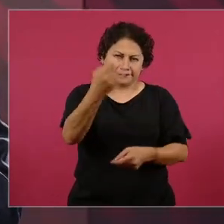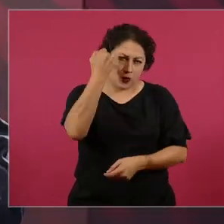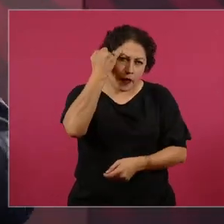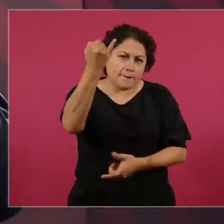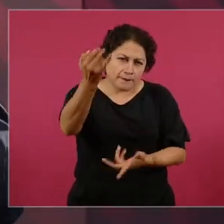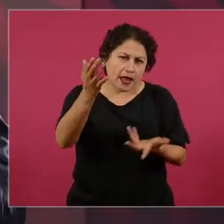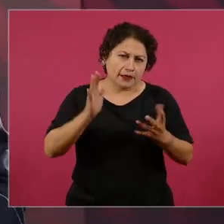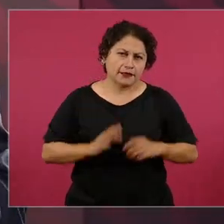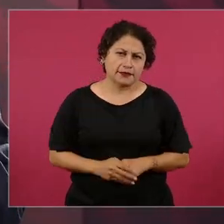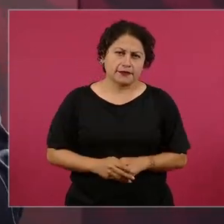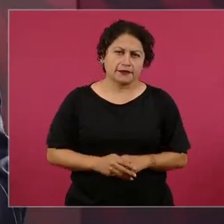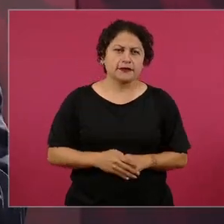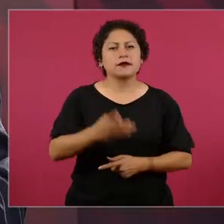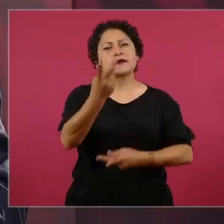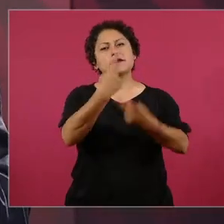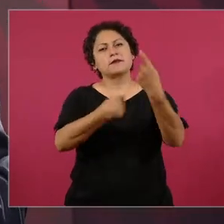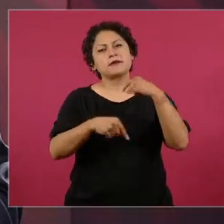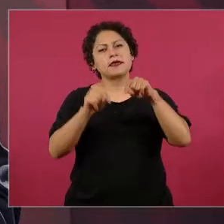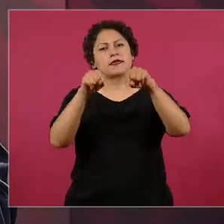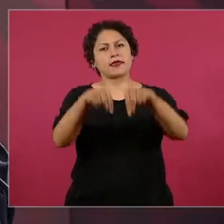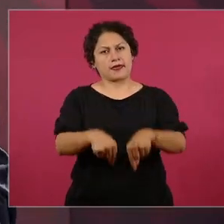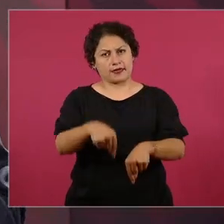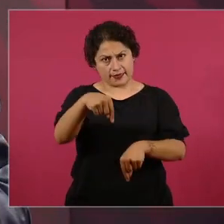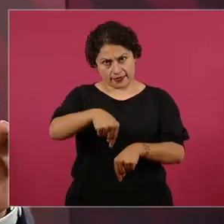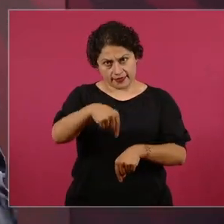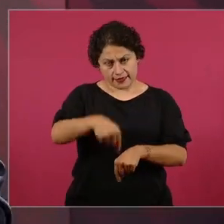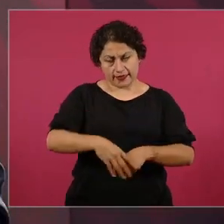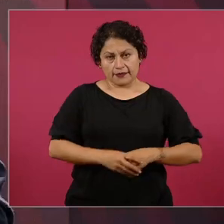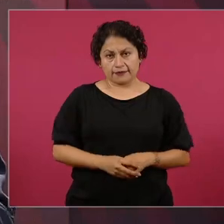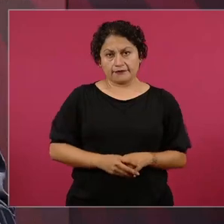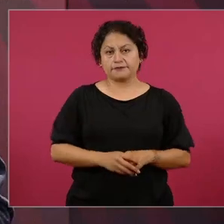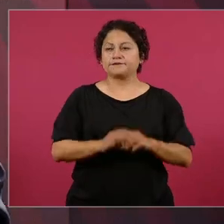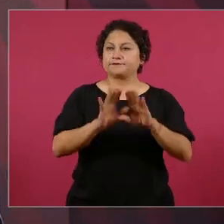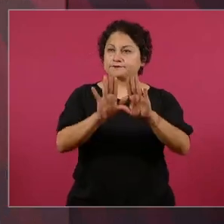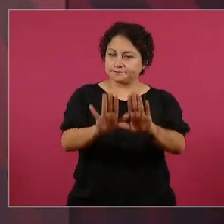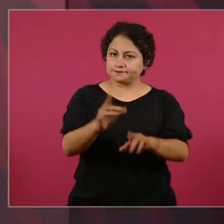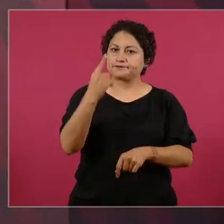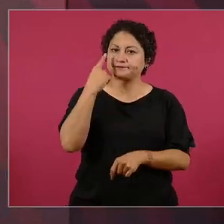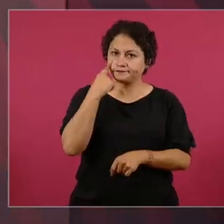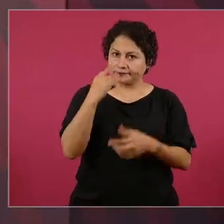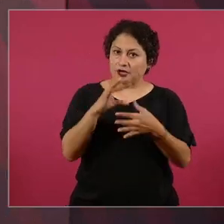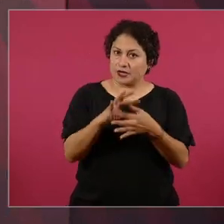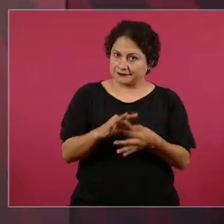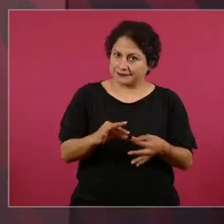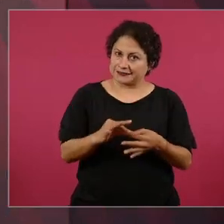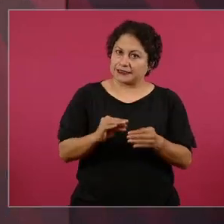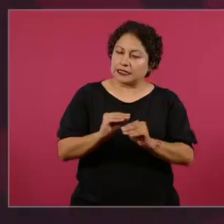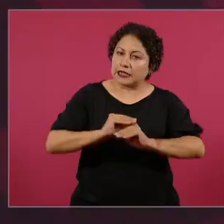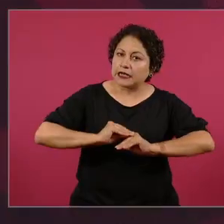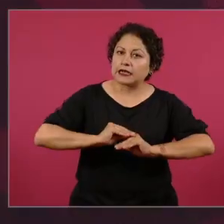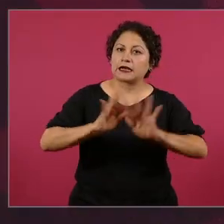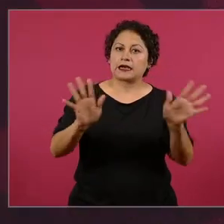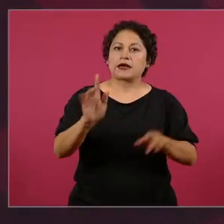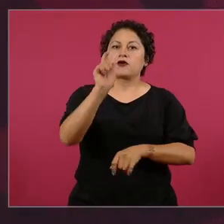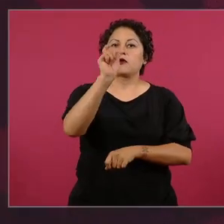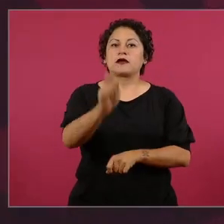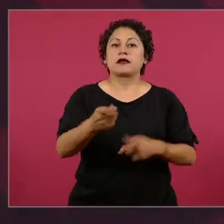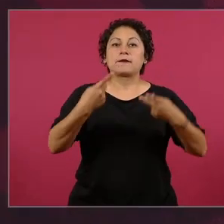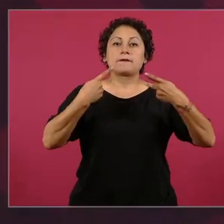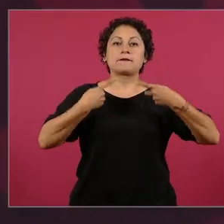y y vuelvo a a subrayar no es un asunto personal